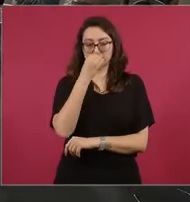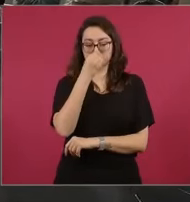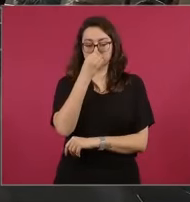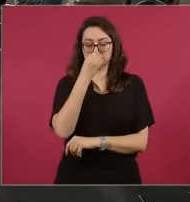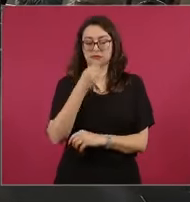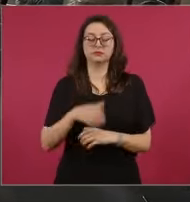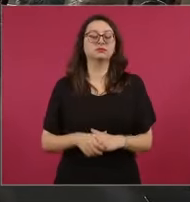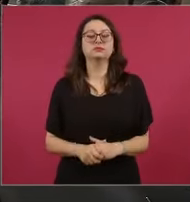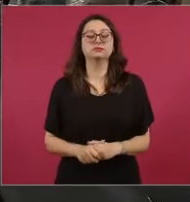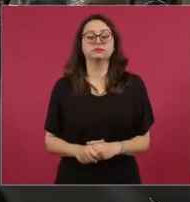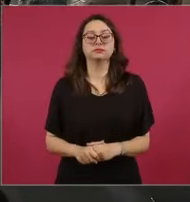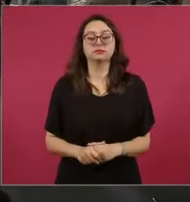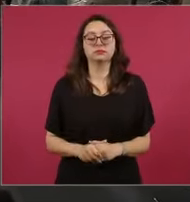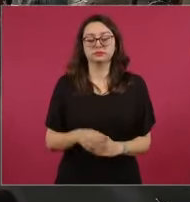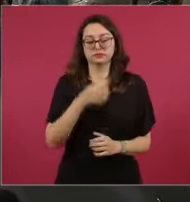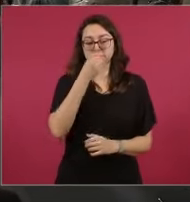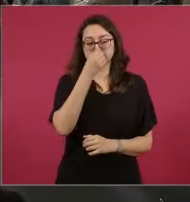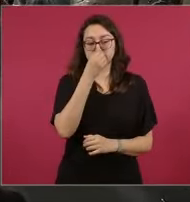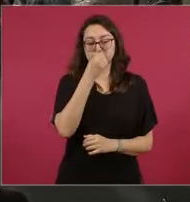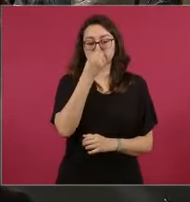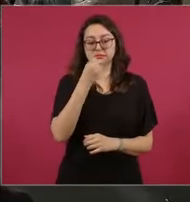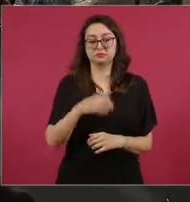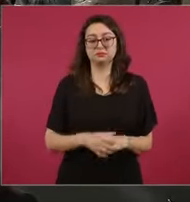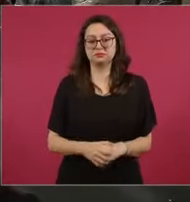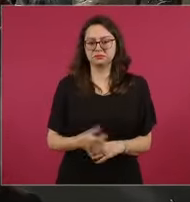Entonces, no veo nada